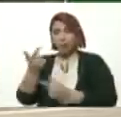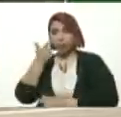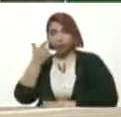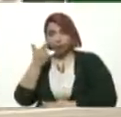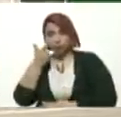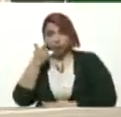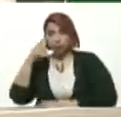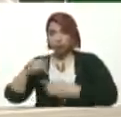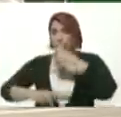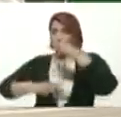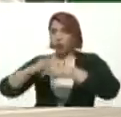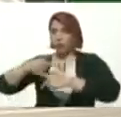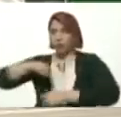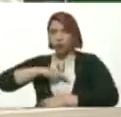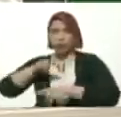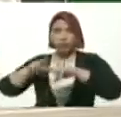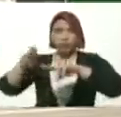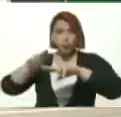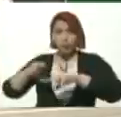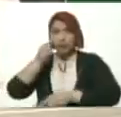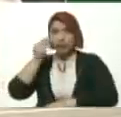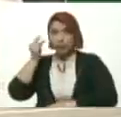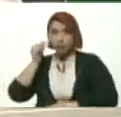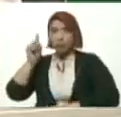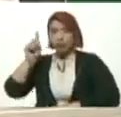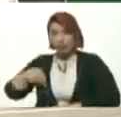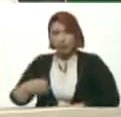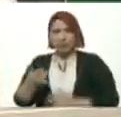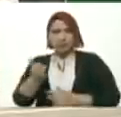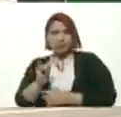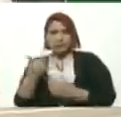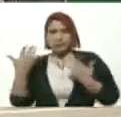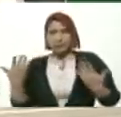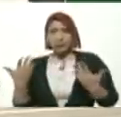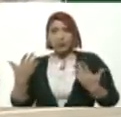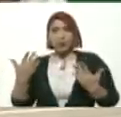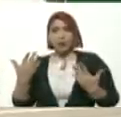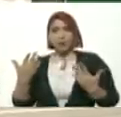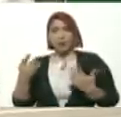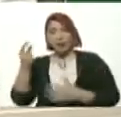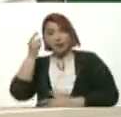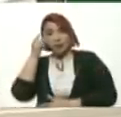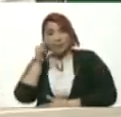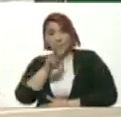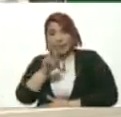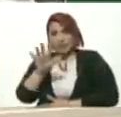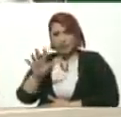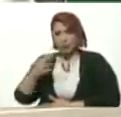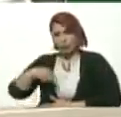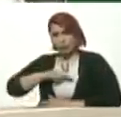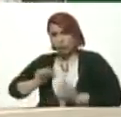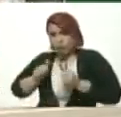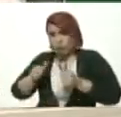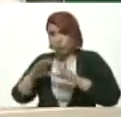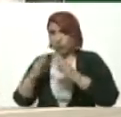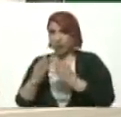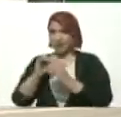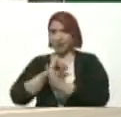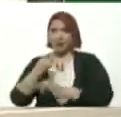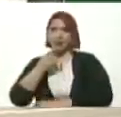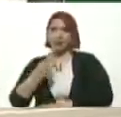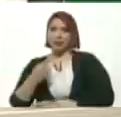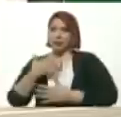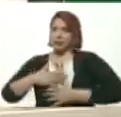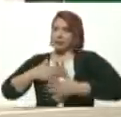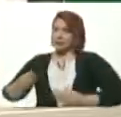programa Y nuestros niños Y niñas También Porque bueno El día 25 Iniciamos Y como hemos dicho Con mucho